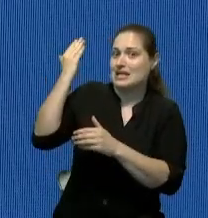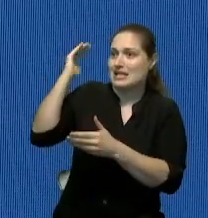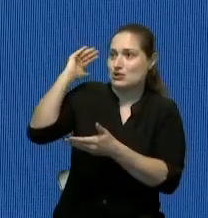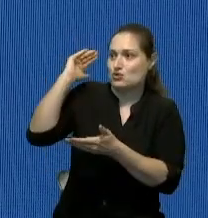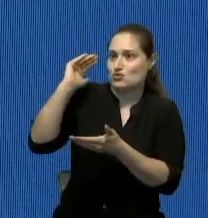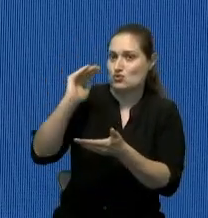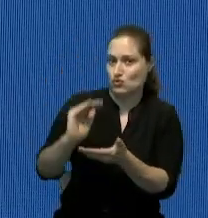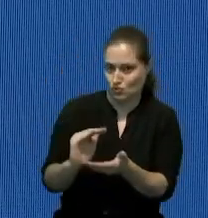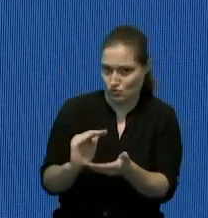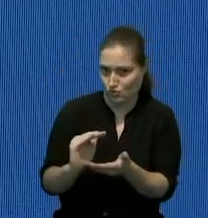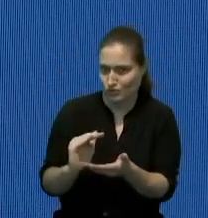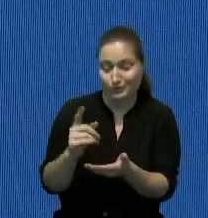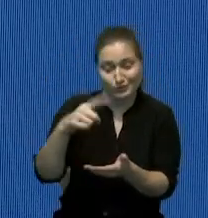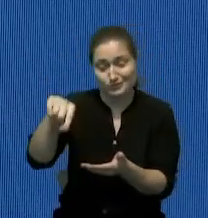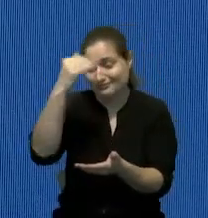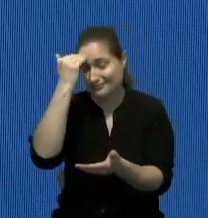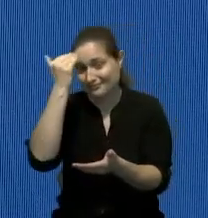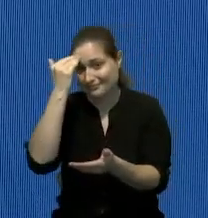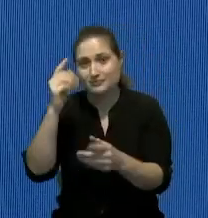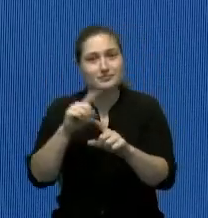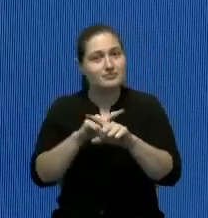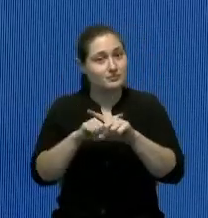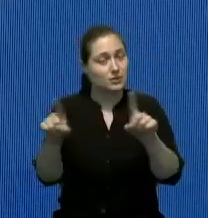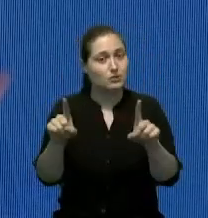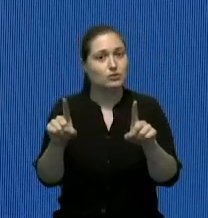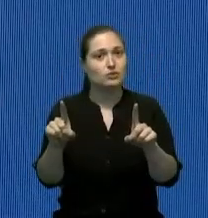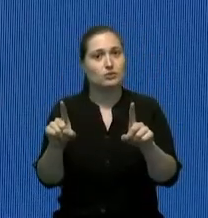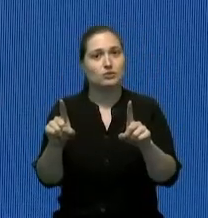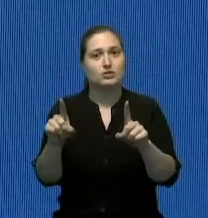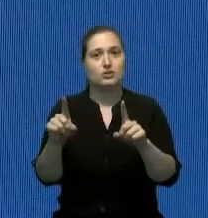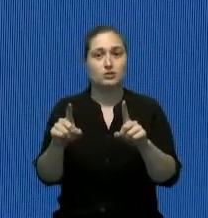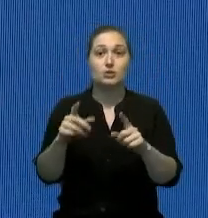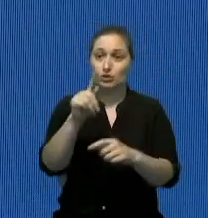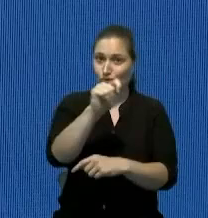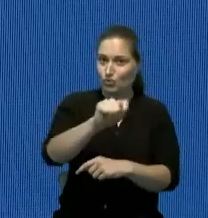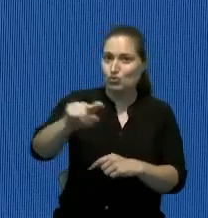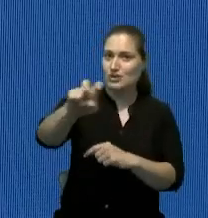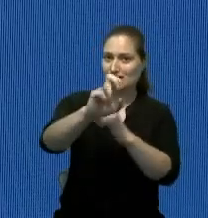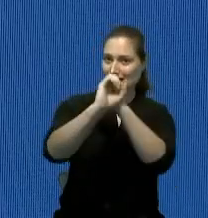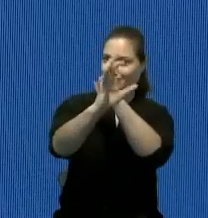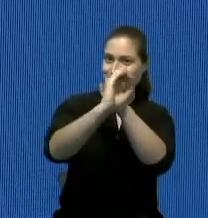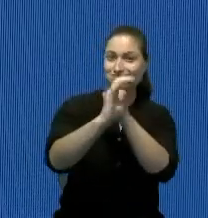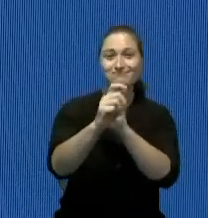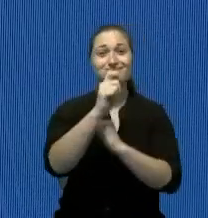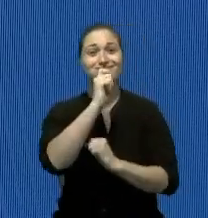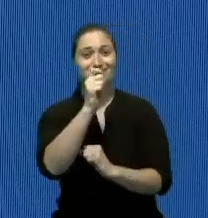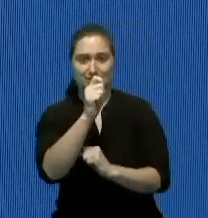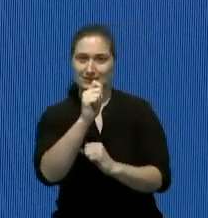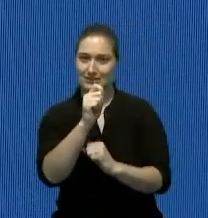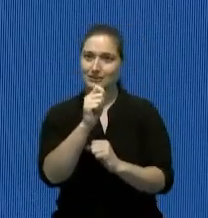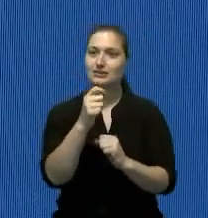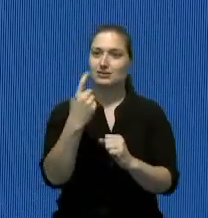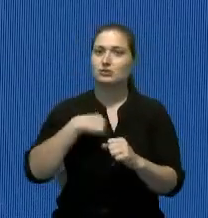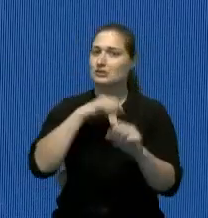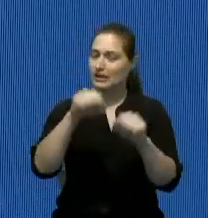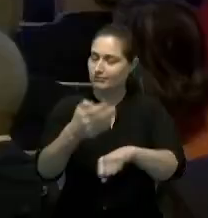como quiera llevo su mensaje para lo que tiene que ver con la parte de promoción turística que perfectamente puede hacerse con los dominicanos